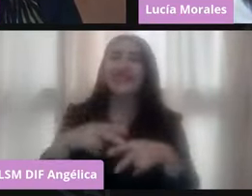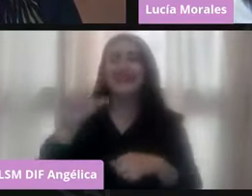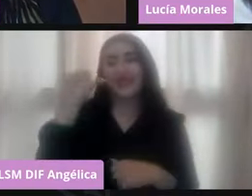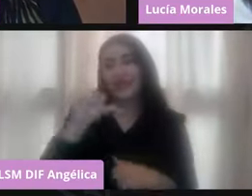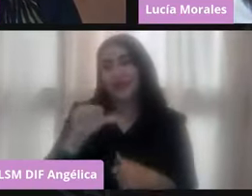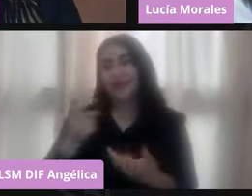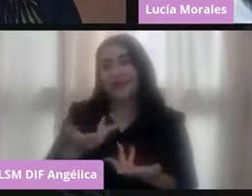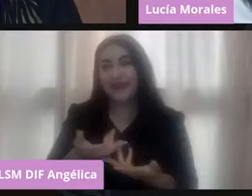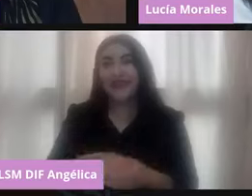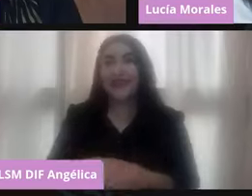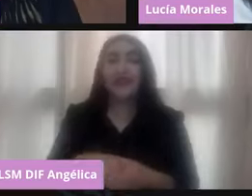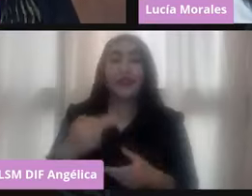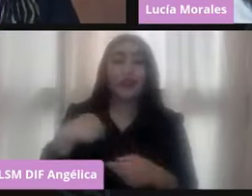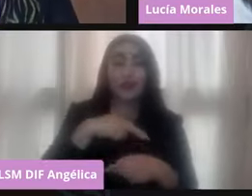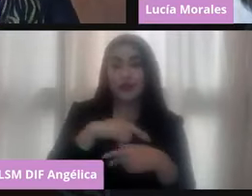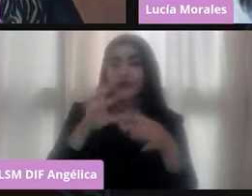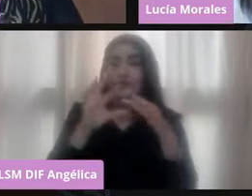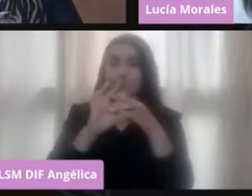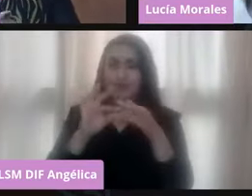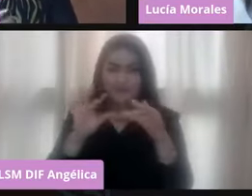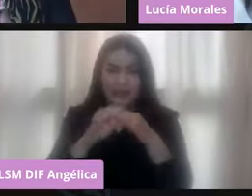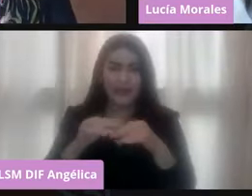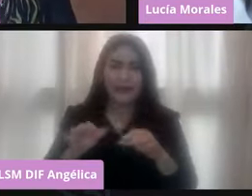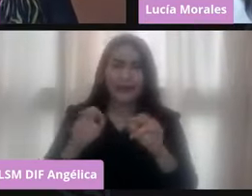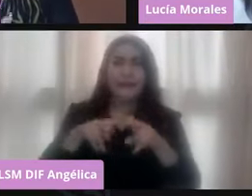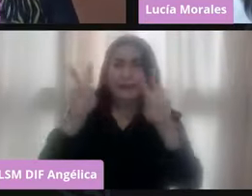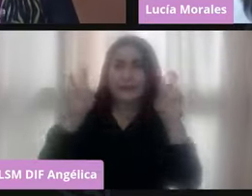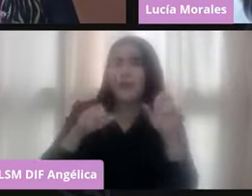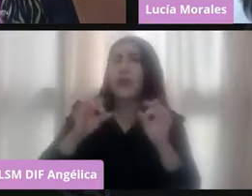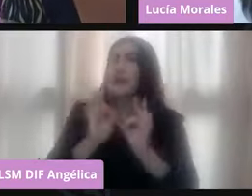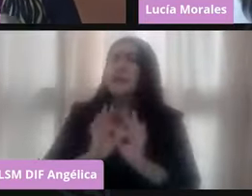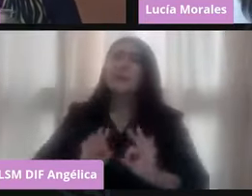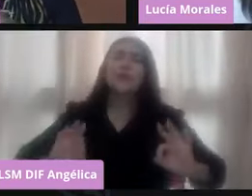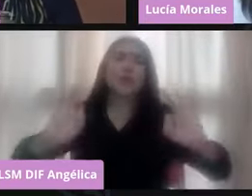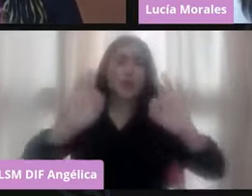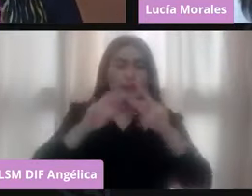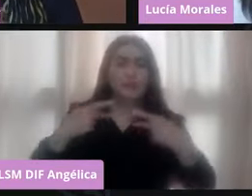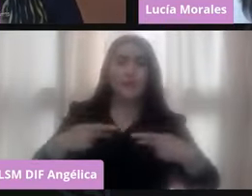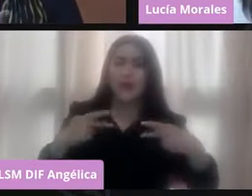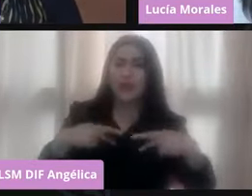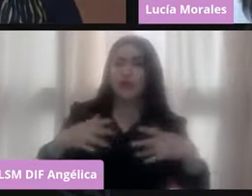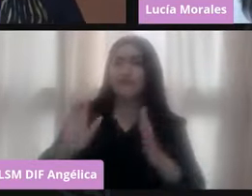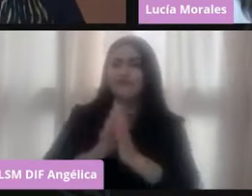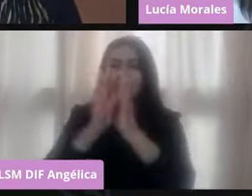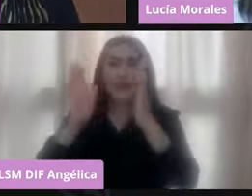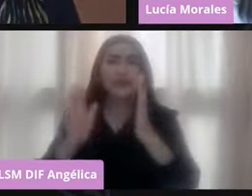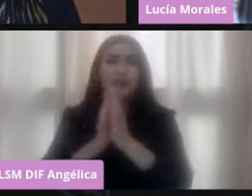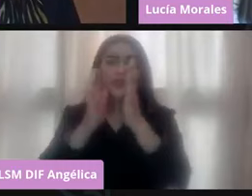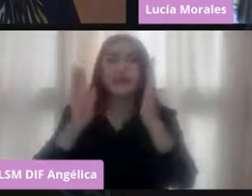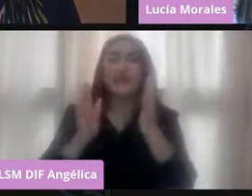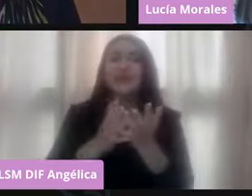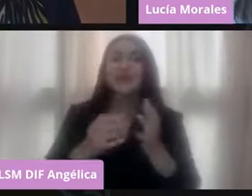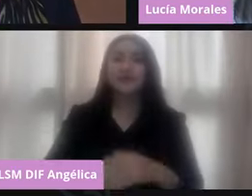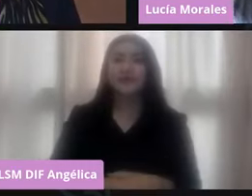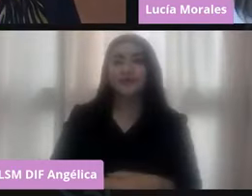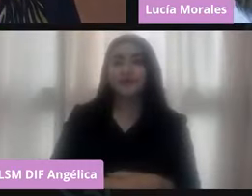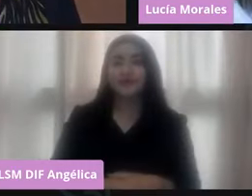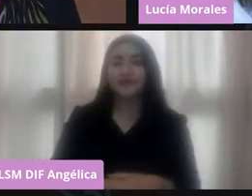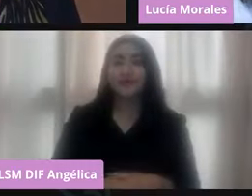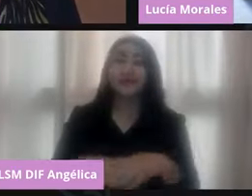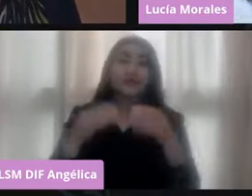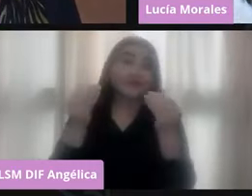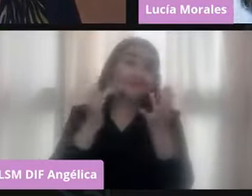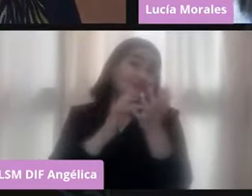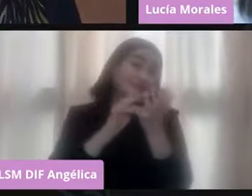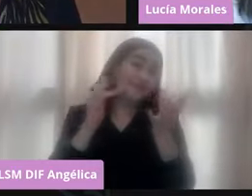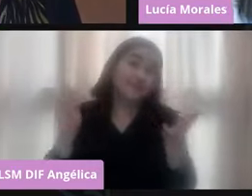y vamos a platicar de la importancia de la participación ciudadana. Muchísimas gracias, querida Norma.